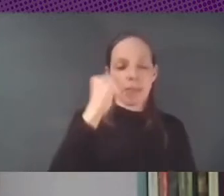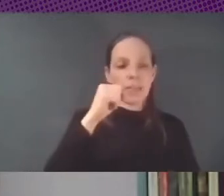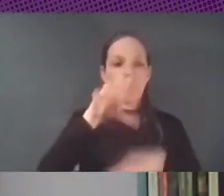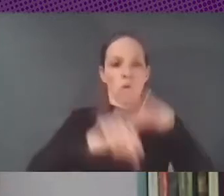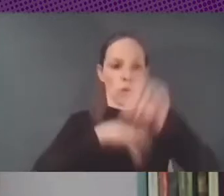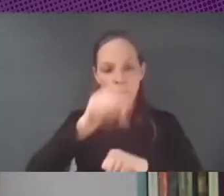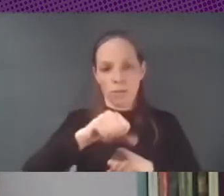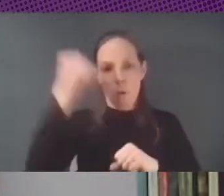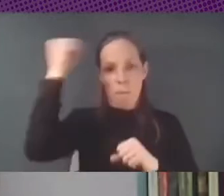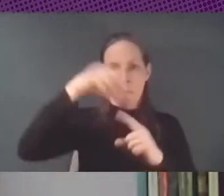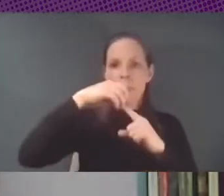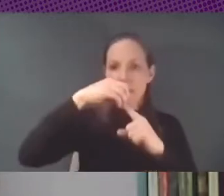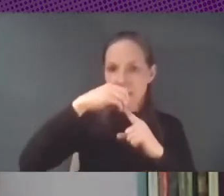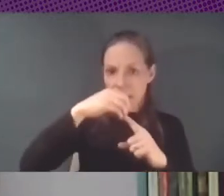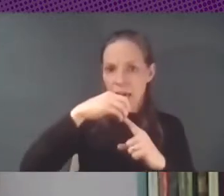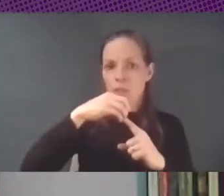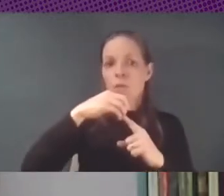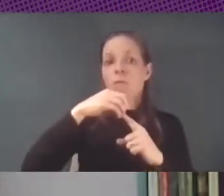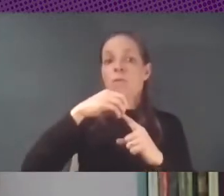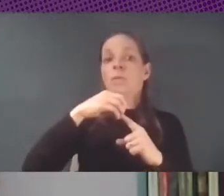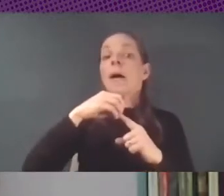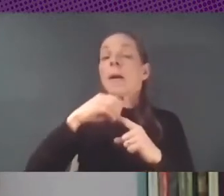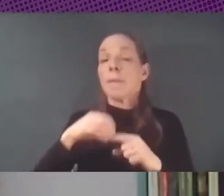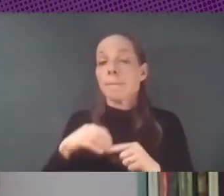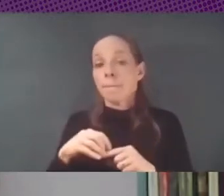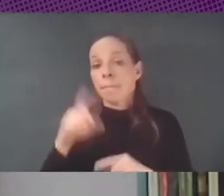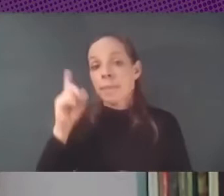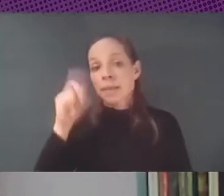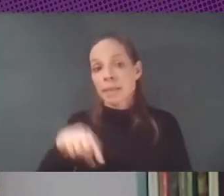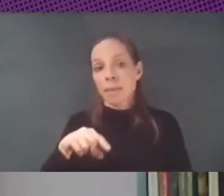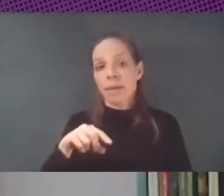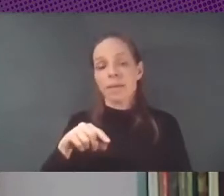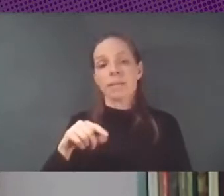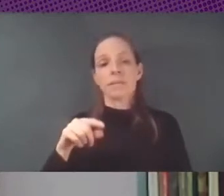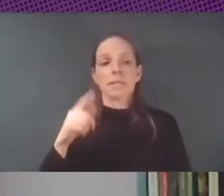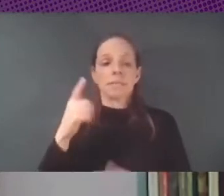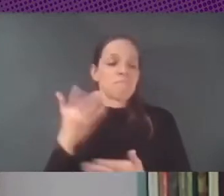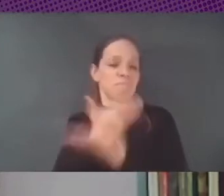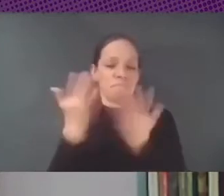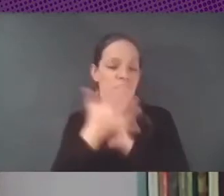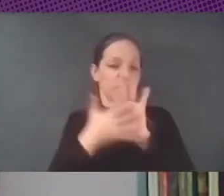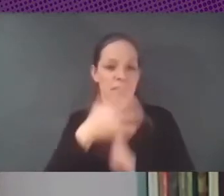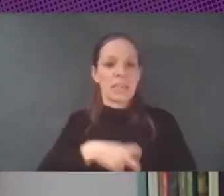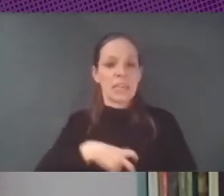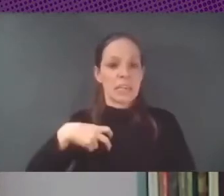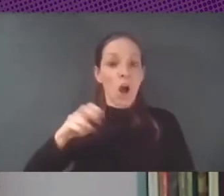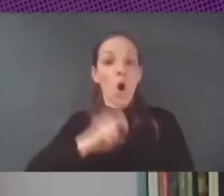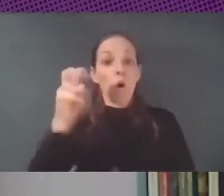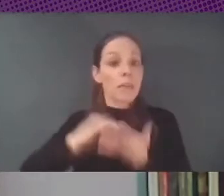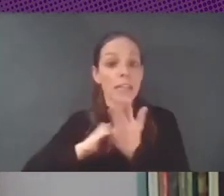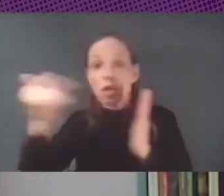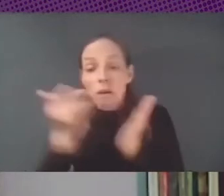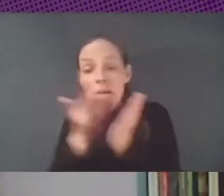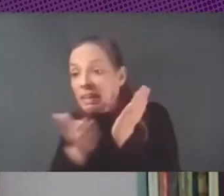y por otro lado no aparece en líneas generales la posibilidad de utilizar otras tecnologías